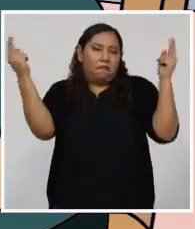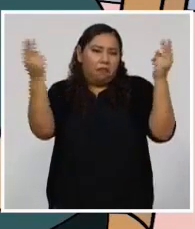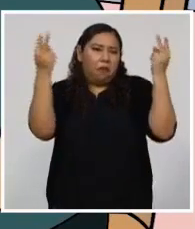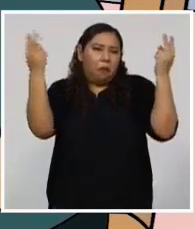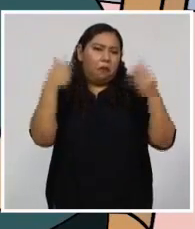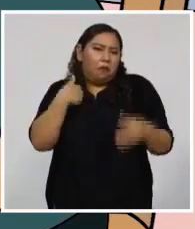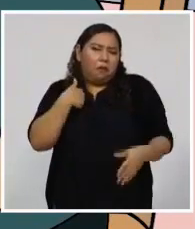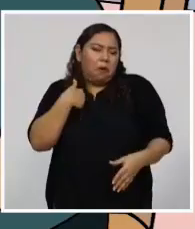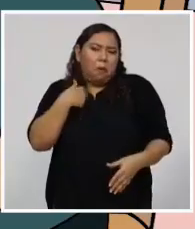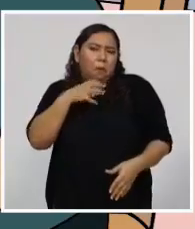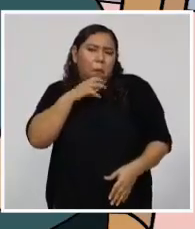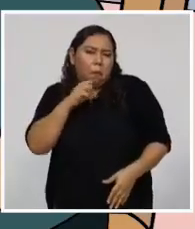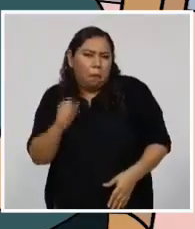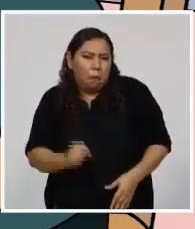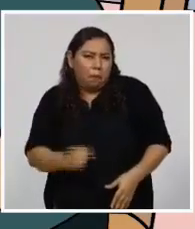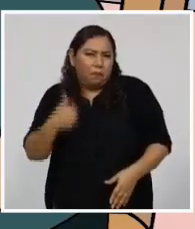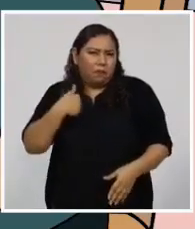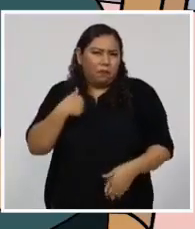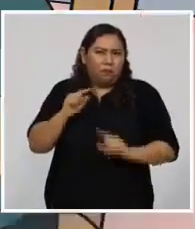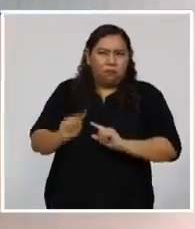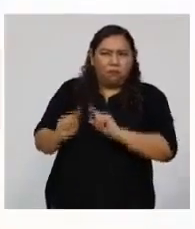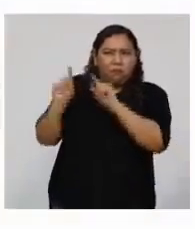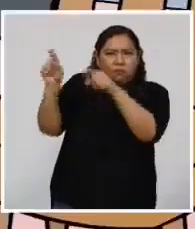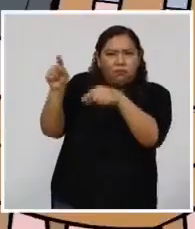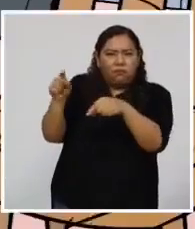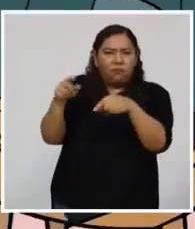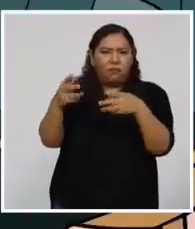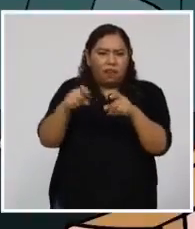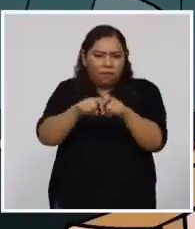para qué iba a visitar una clínica de ginecología.